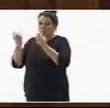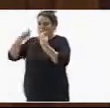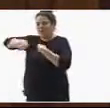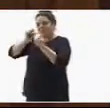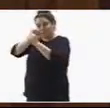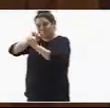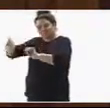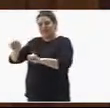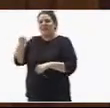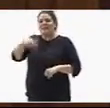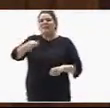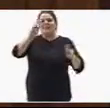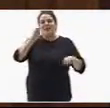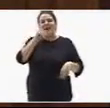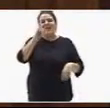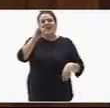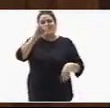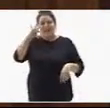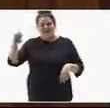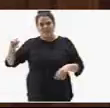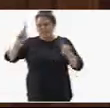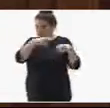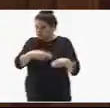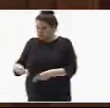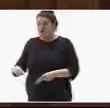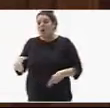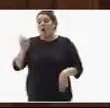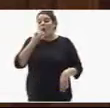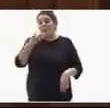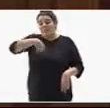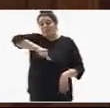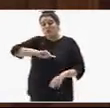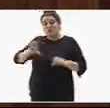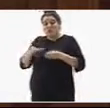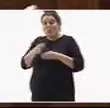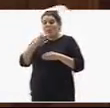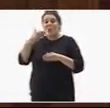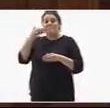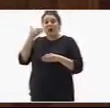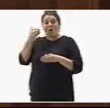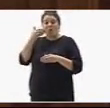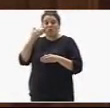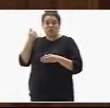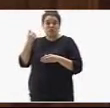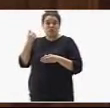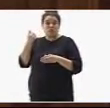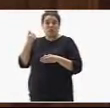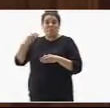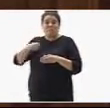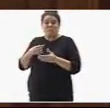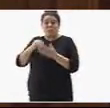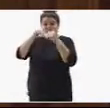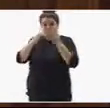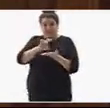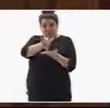CIEs, o que el Gobierno de Canarias dejara de trabajar con entidades bancarias que realizaran desahucios de